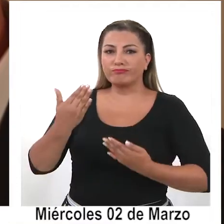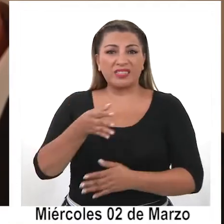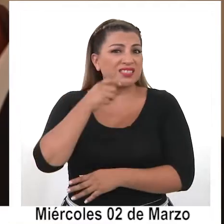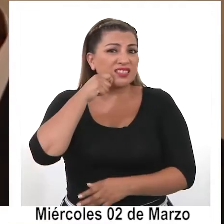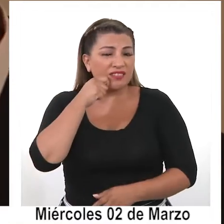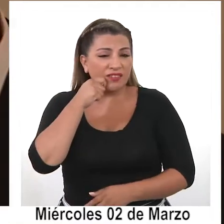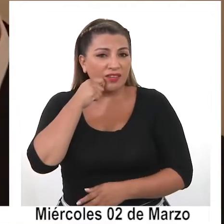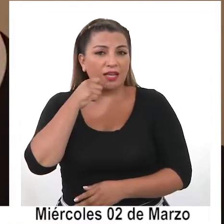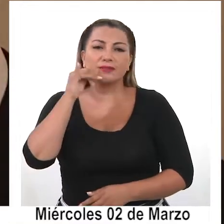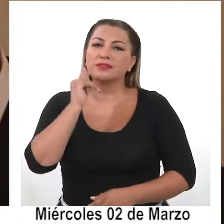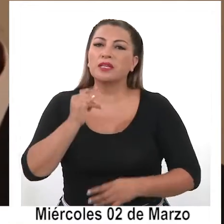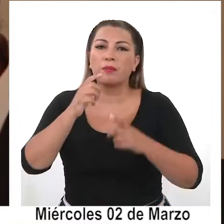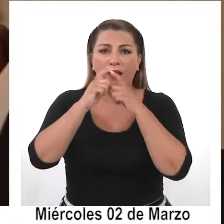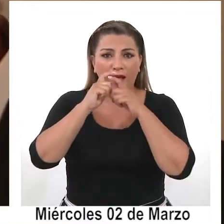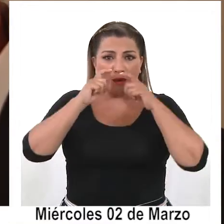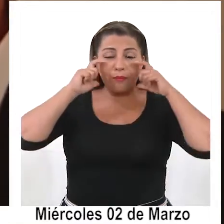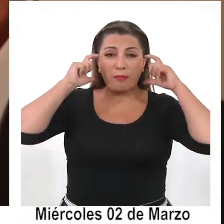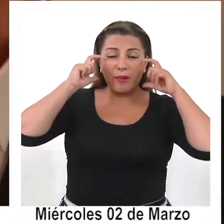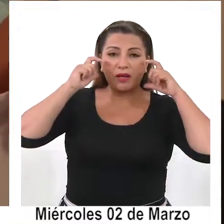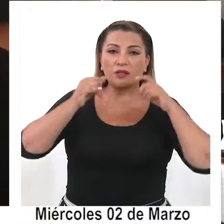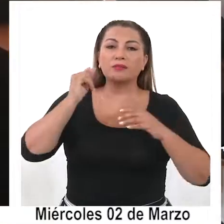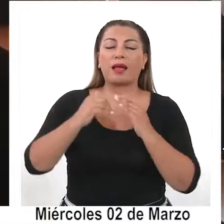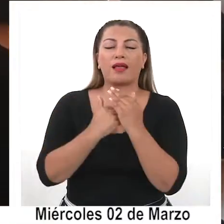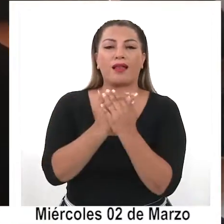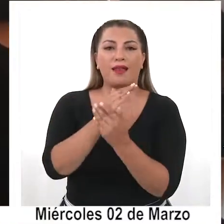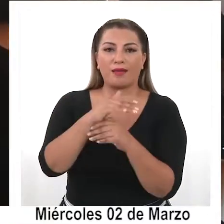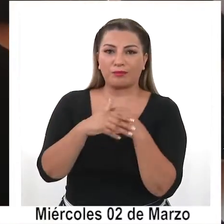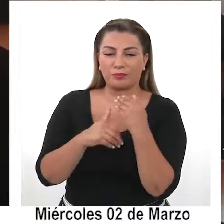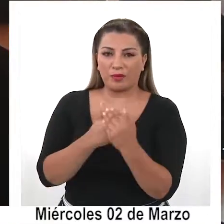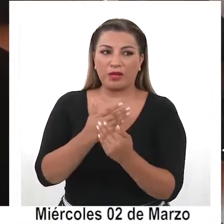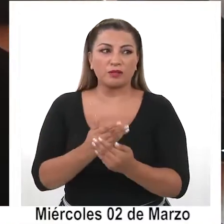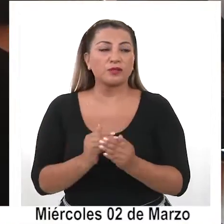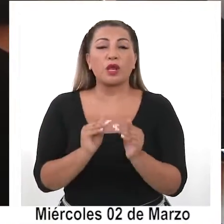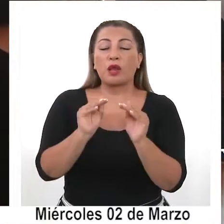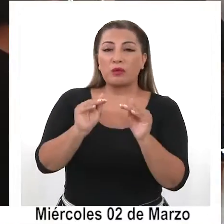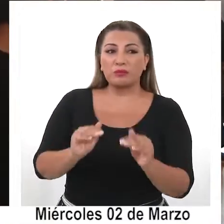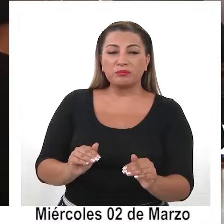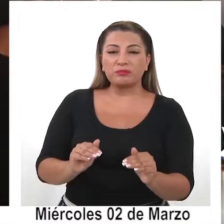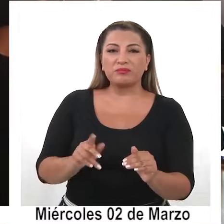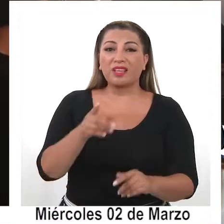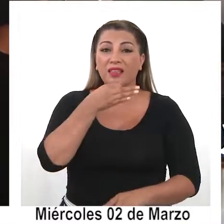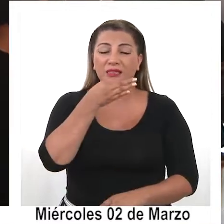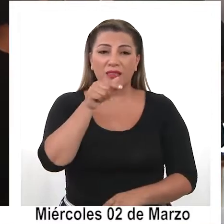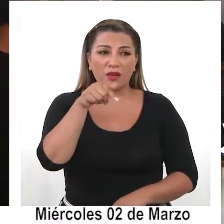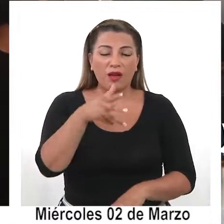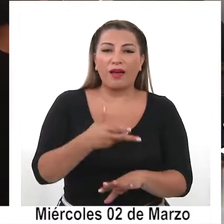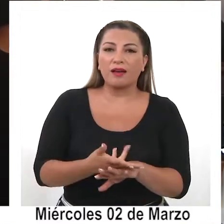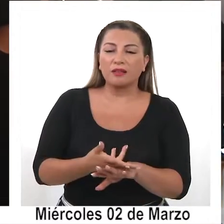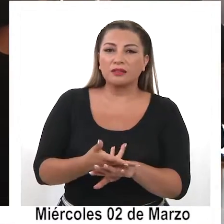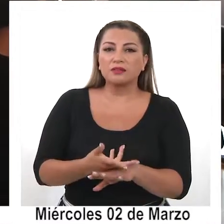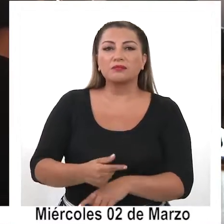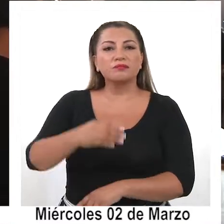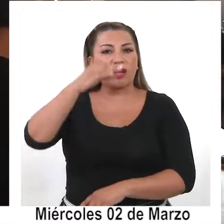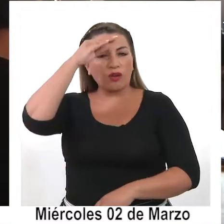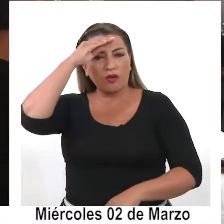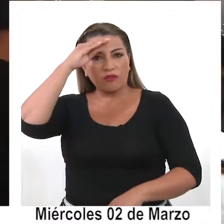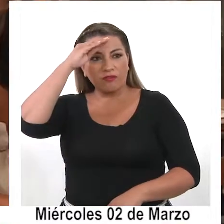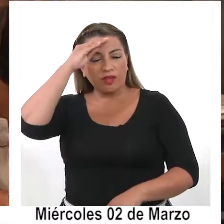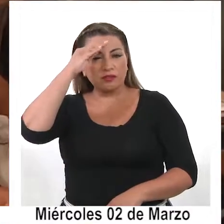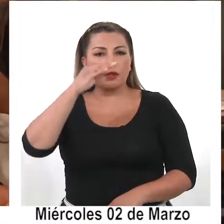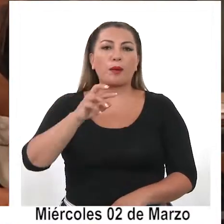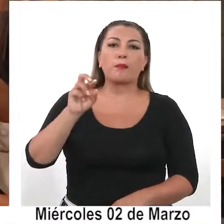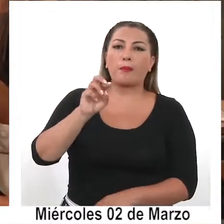decir, el uso de mascarilla y el lavado de manos. Asimismo, afirmó que debe existir confianza por